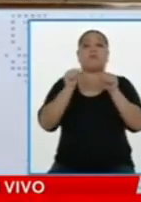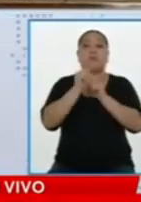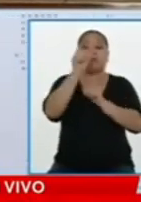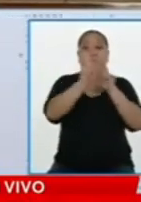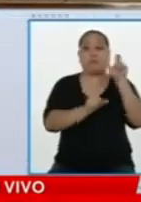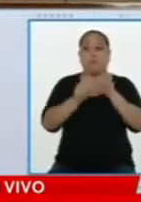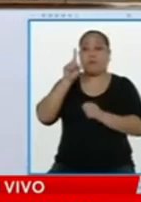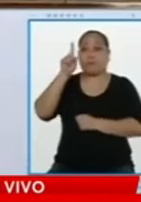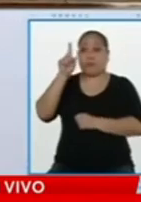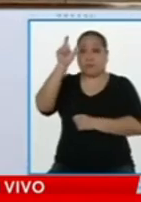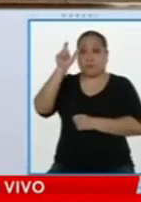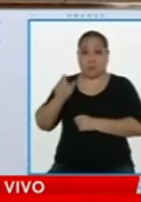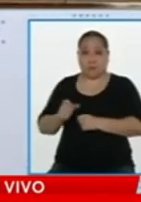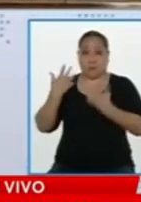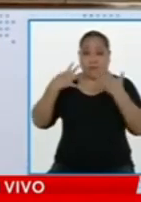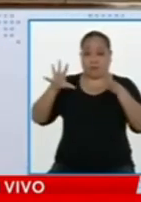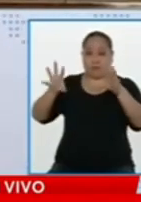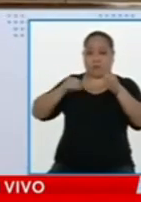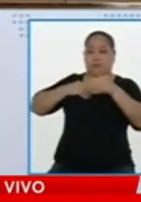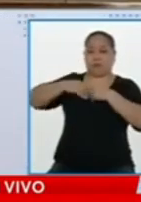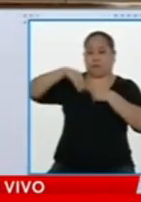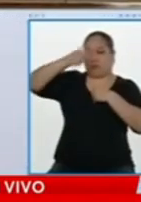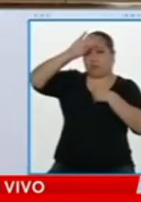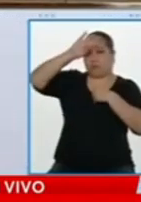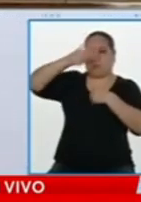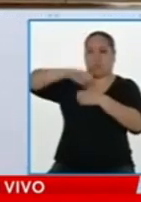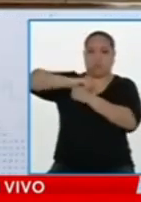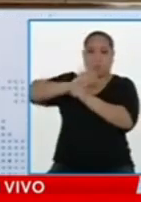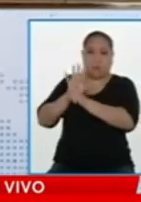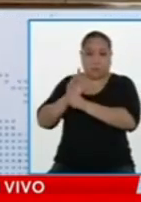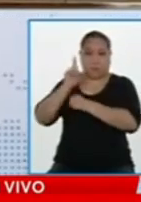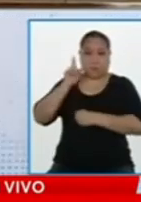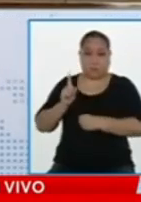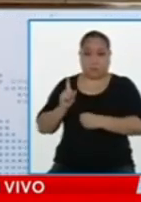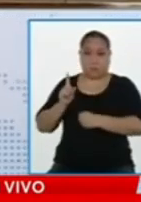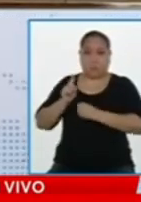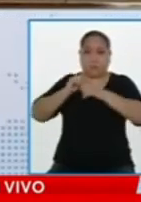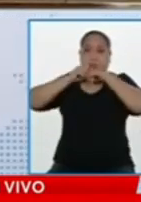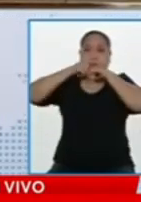conoce ya eso, y además son cuadros alterados con cifras falsas.